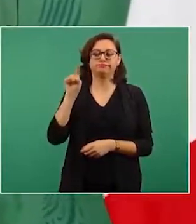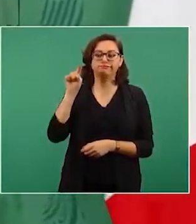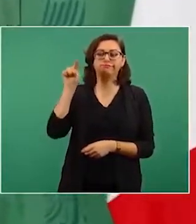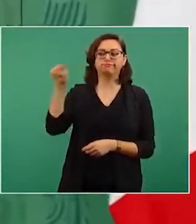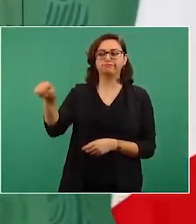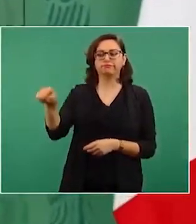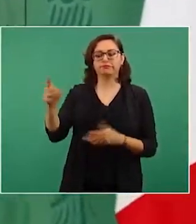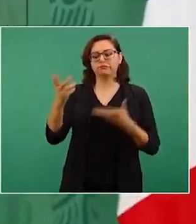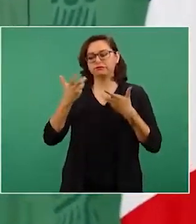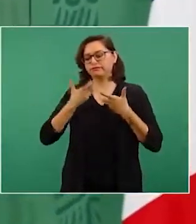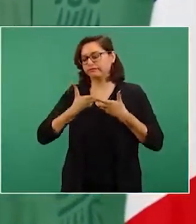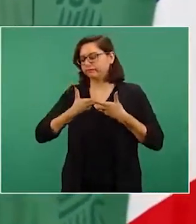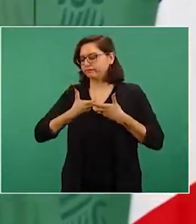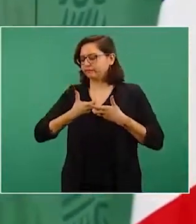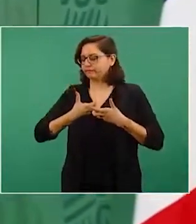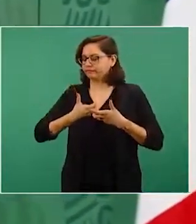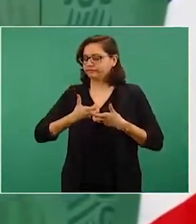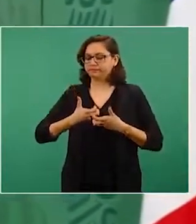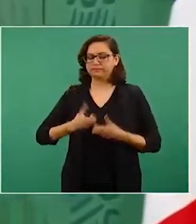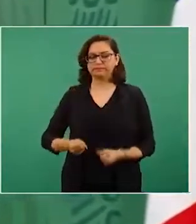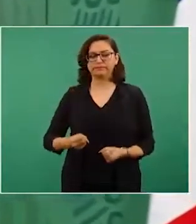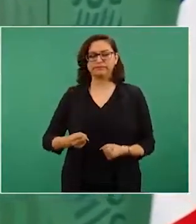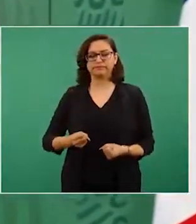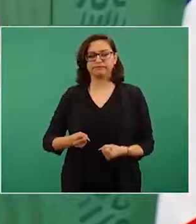Una mujer,